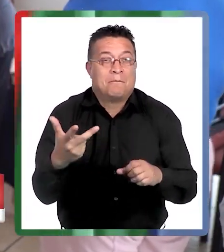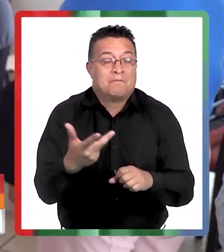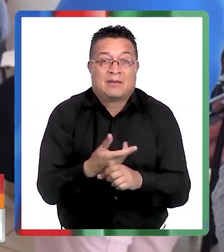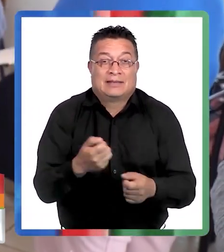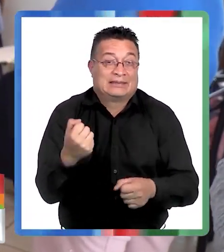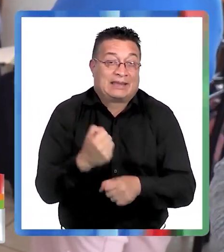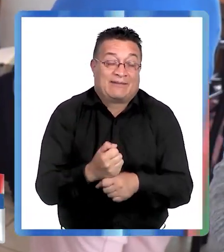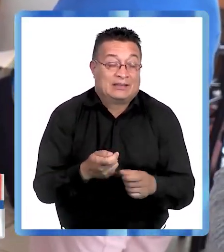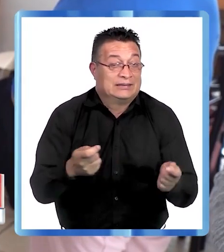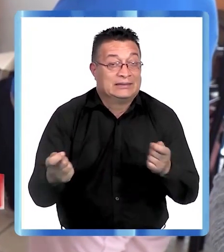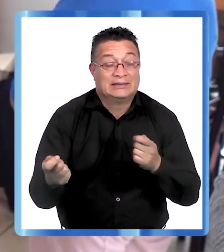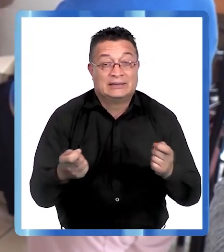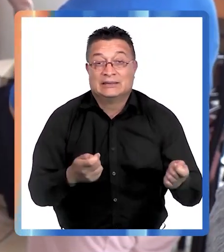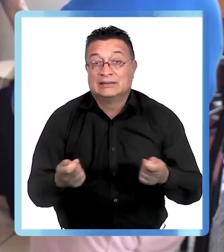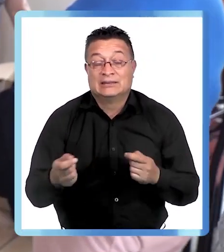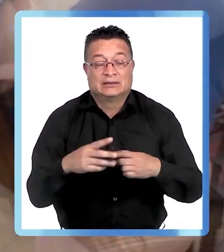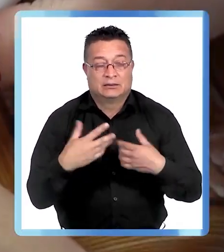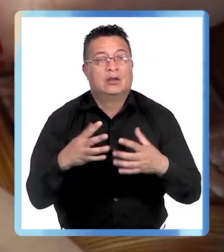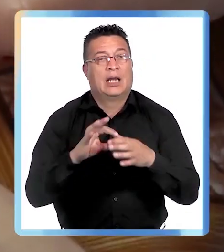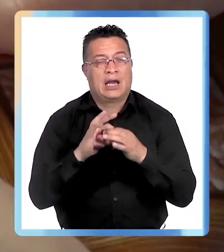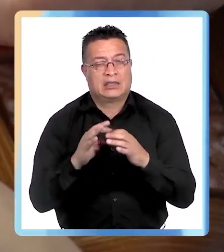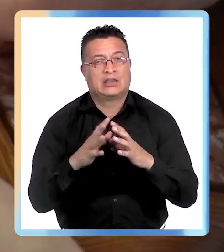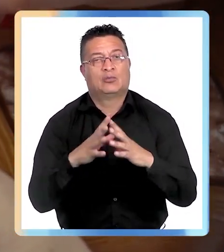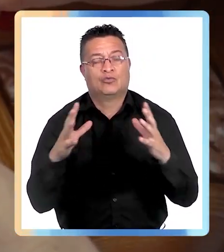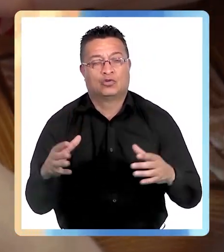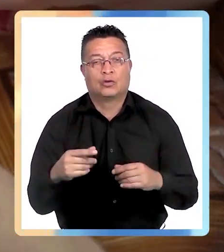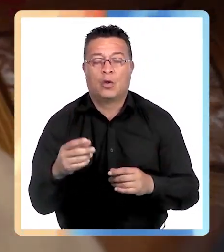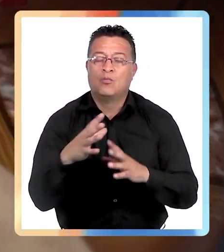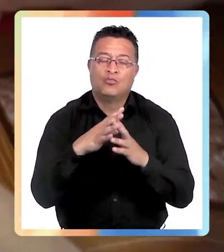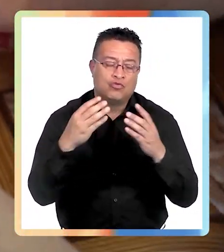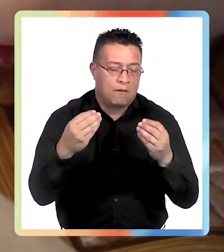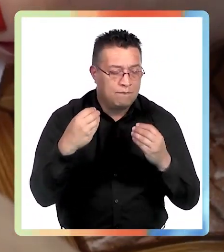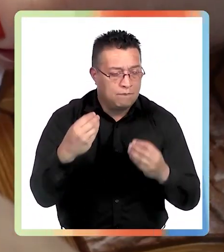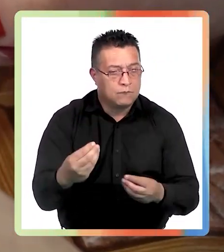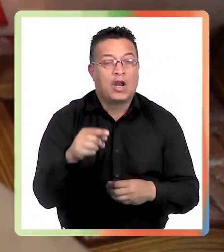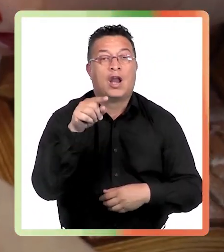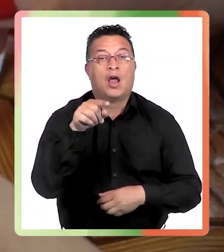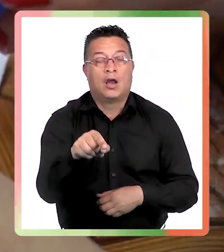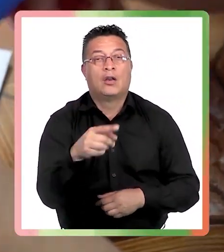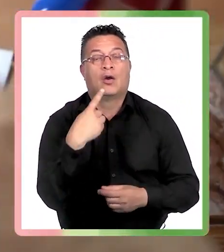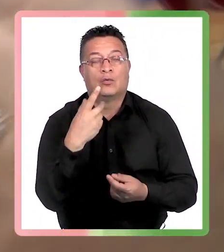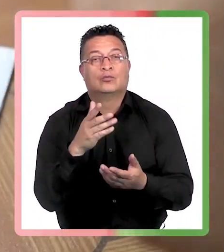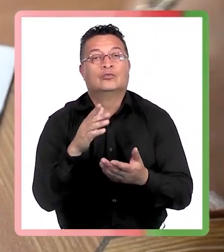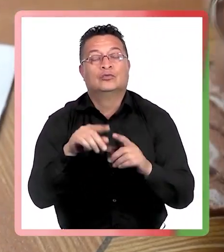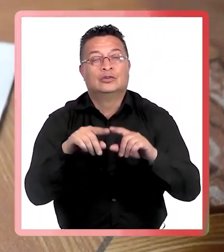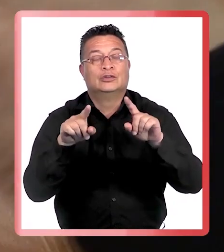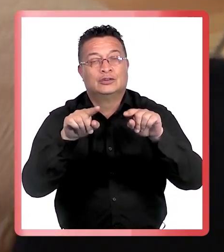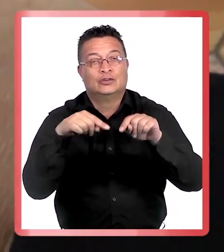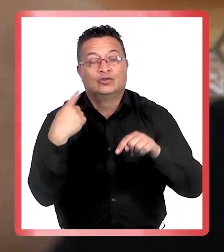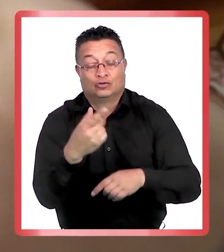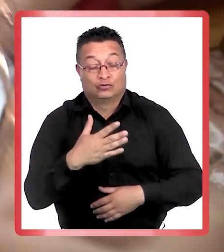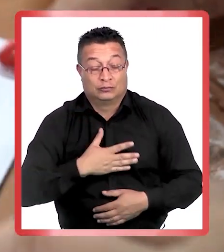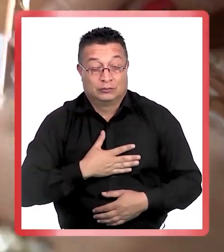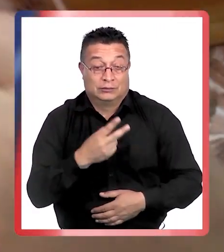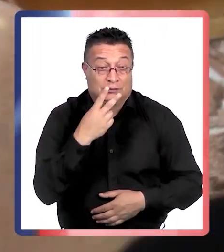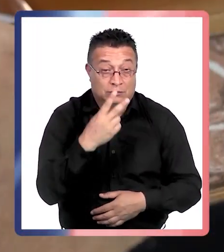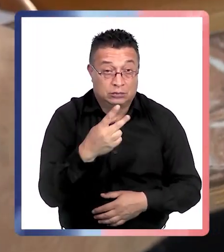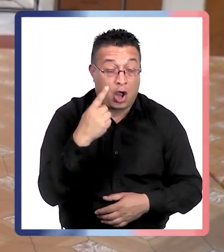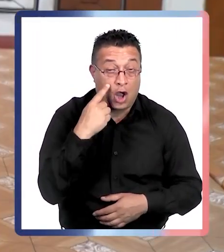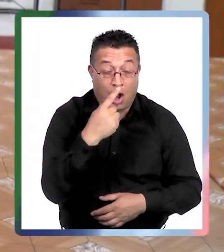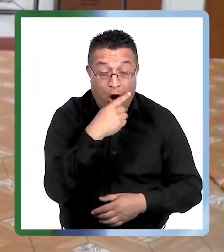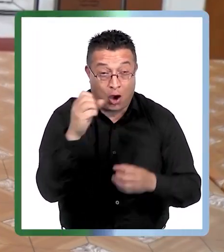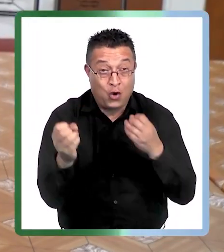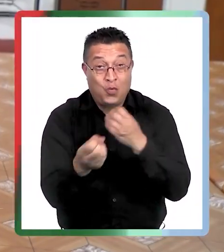trabajo y todo, así que no, bien agradecida. Espectacular, es otro sistema cuando uno tiene ojos nuevos.